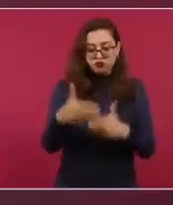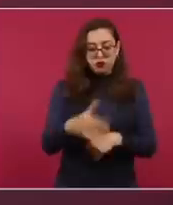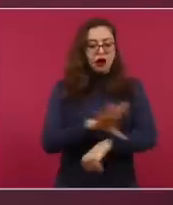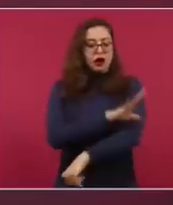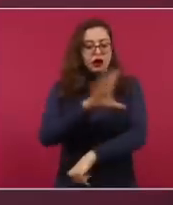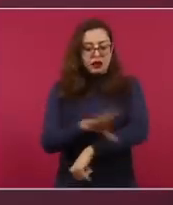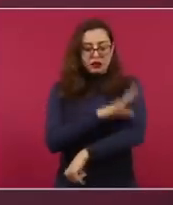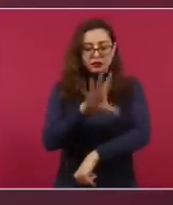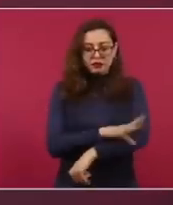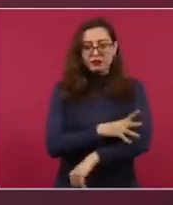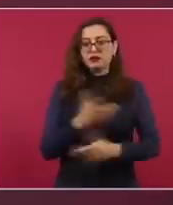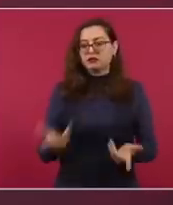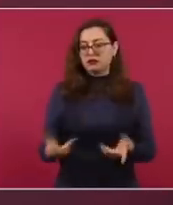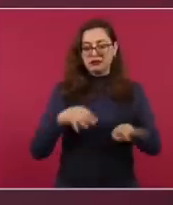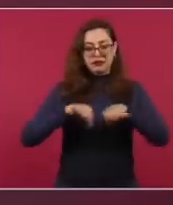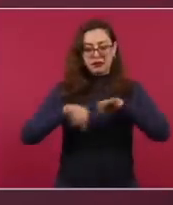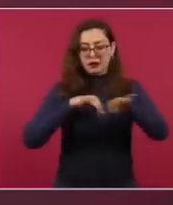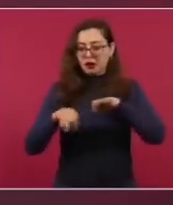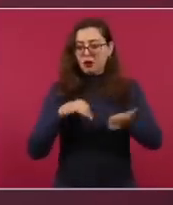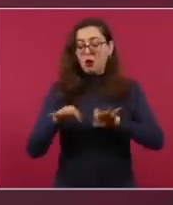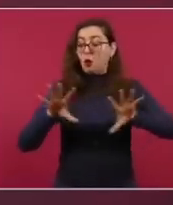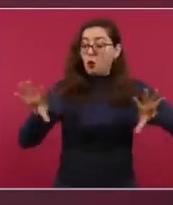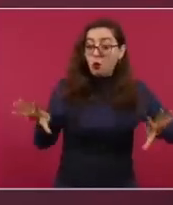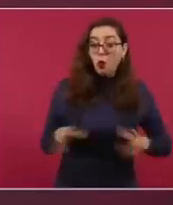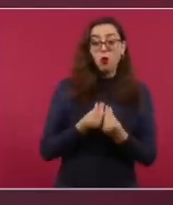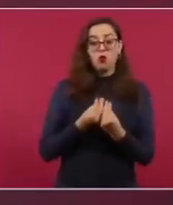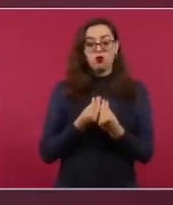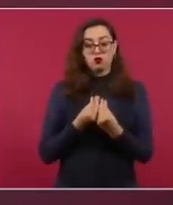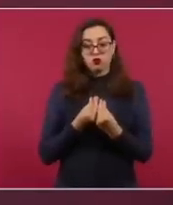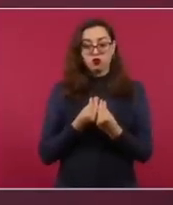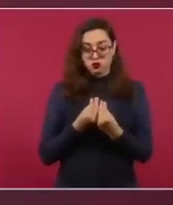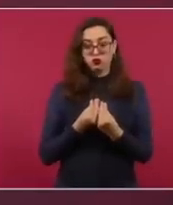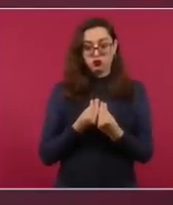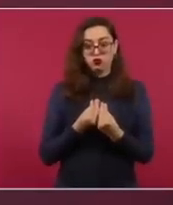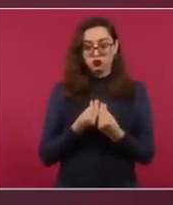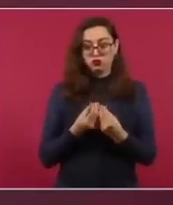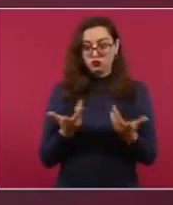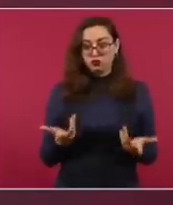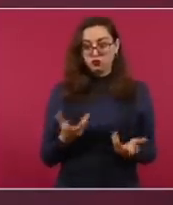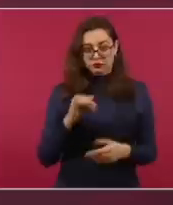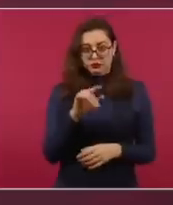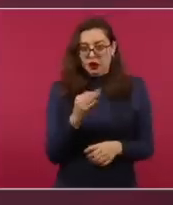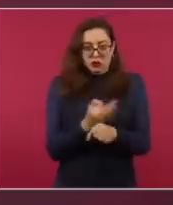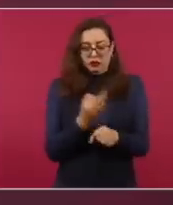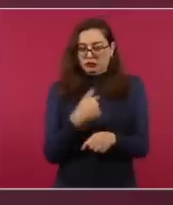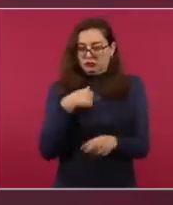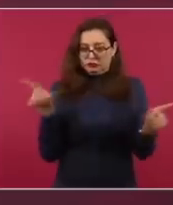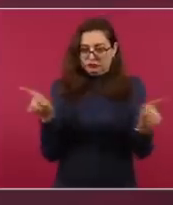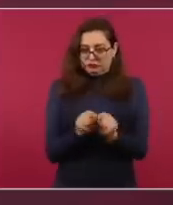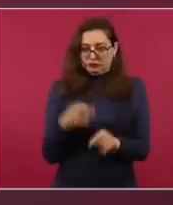quiere decir acelerar semiconductores. Todo eso quiere decir, pero lo estoy sintetizando para comunicación a la opinión pública.